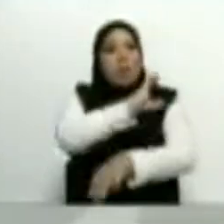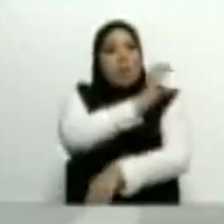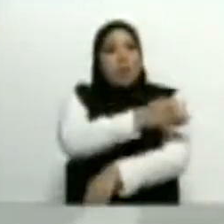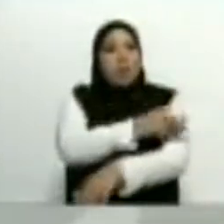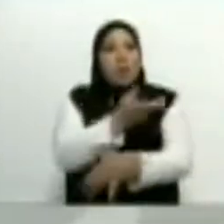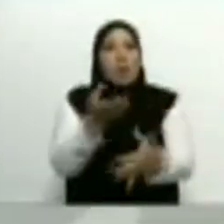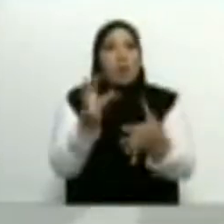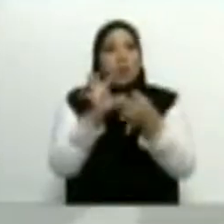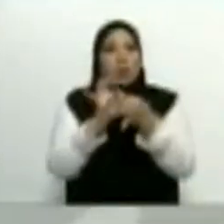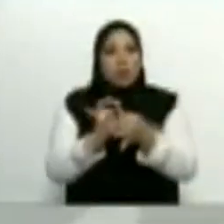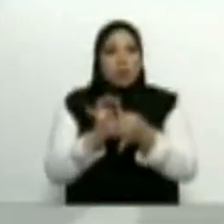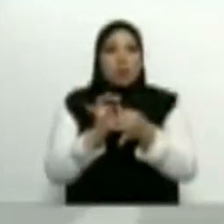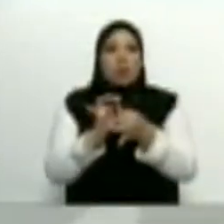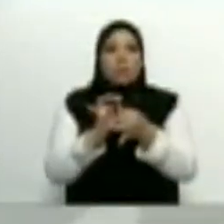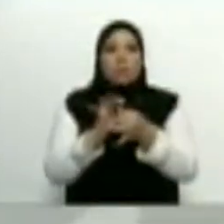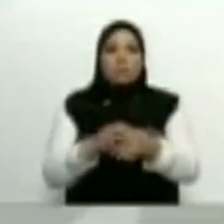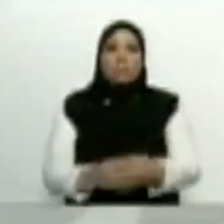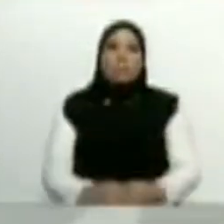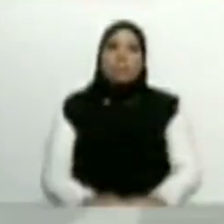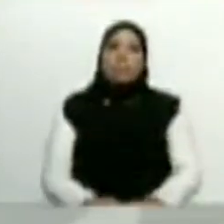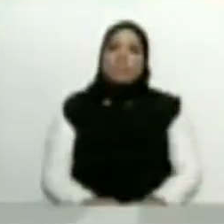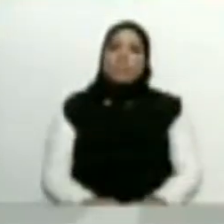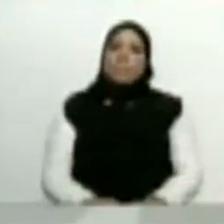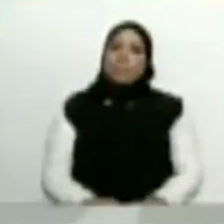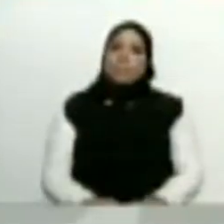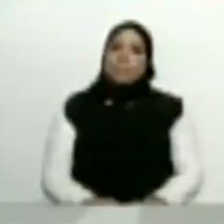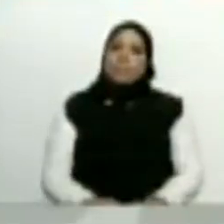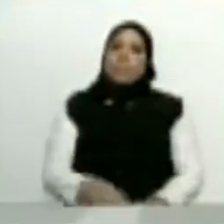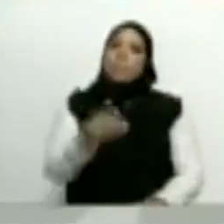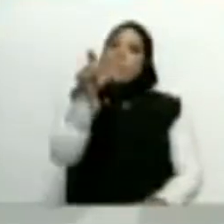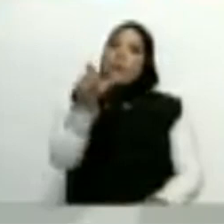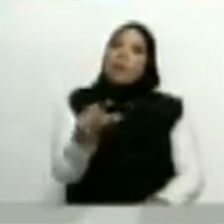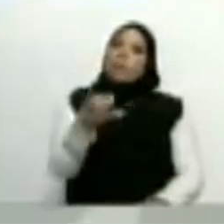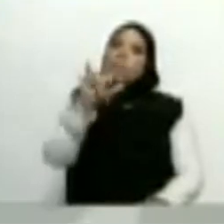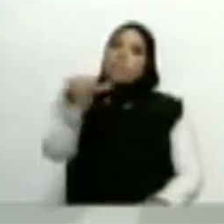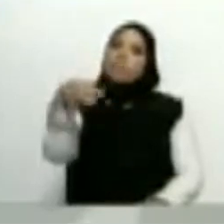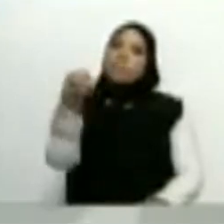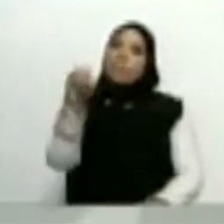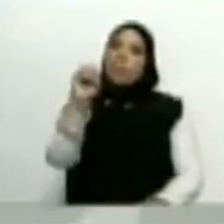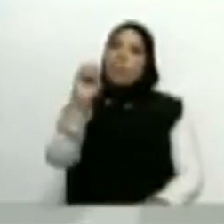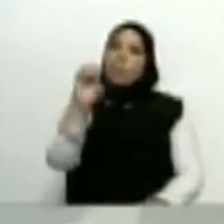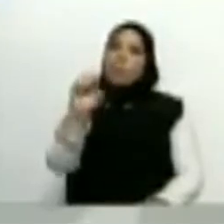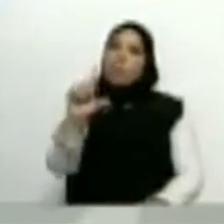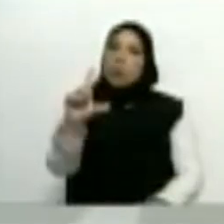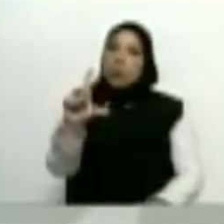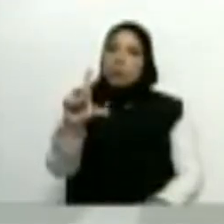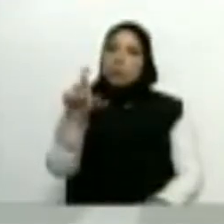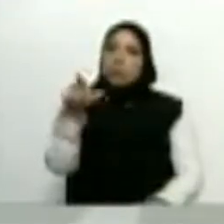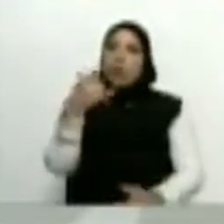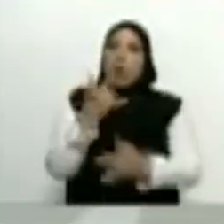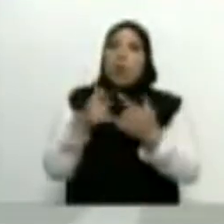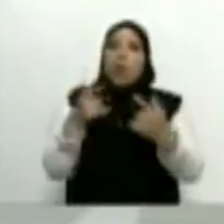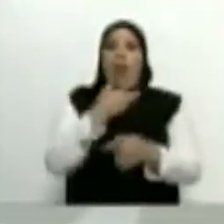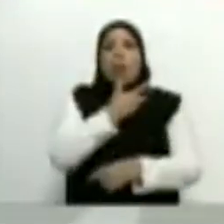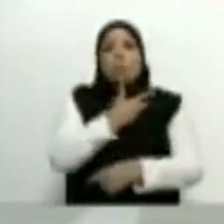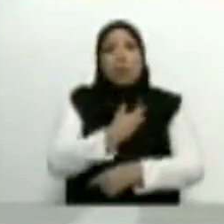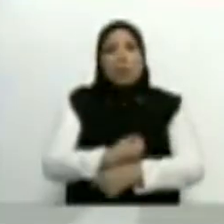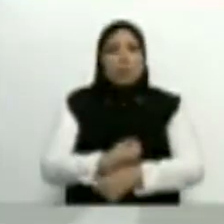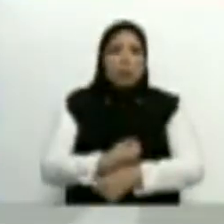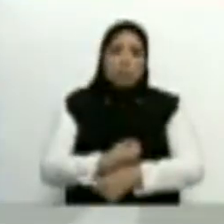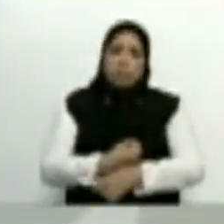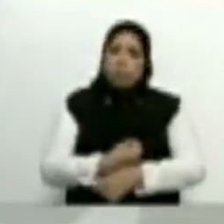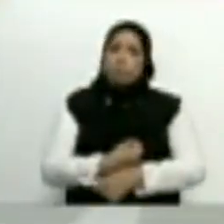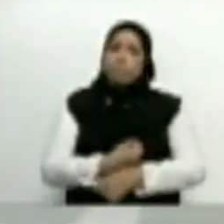poderosa, del almirante José Prudencio Padilla. Lamentable el final de la vida de Padilla después,